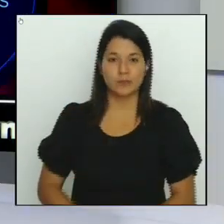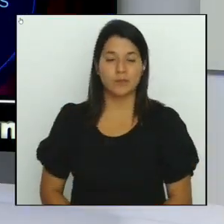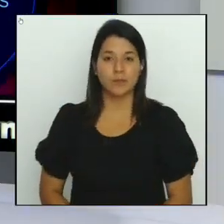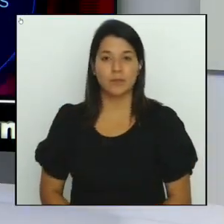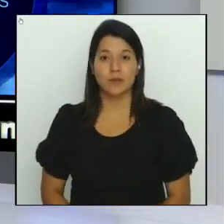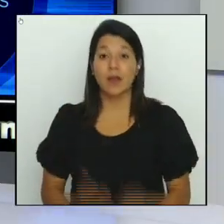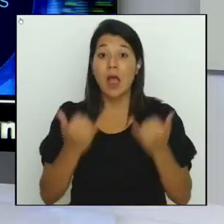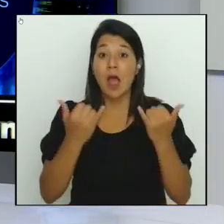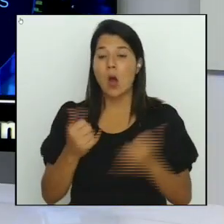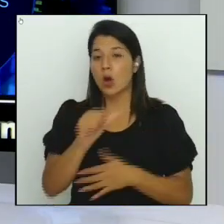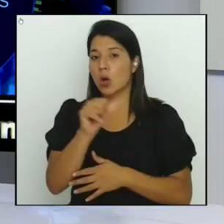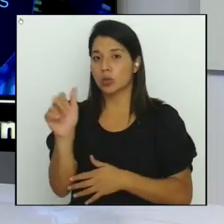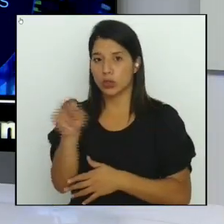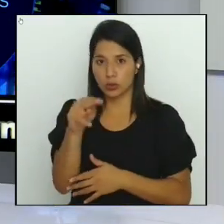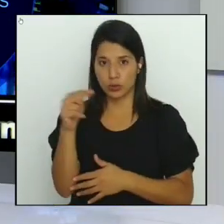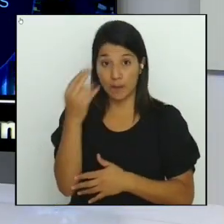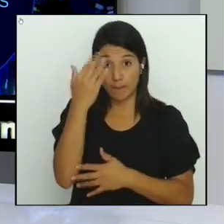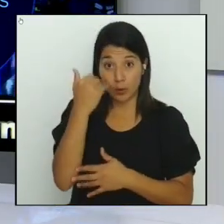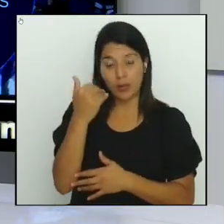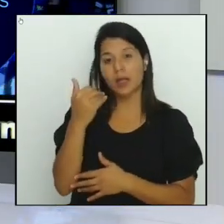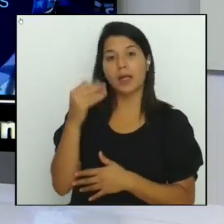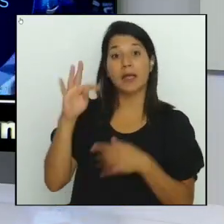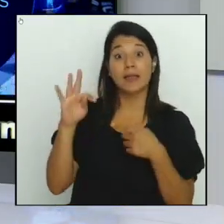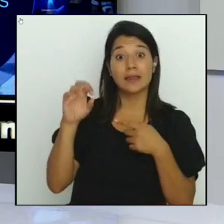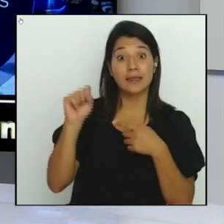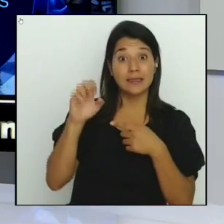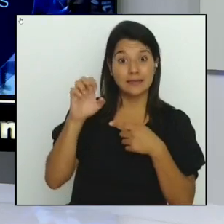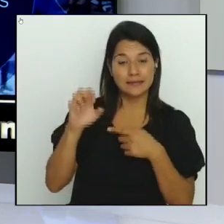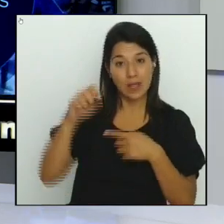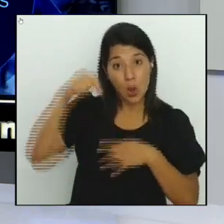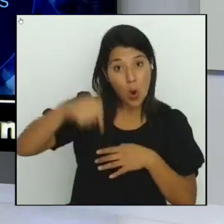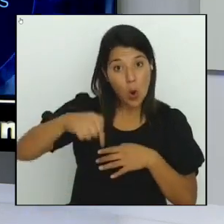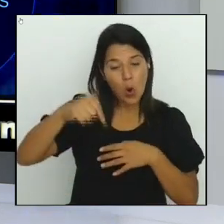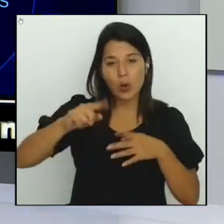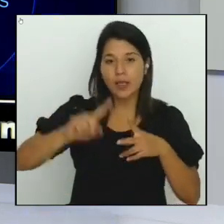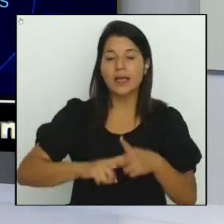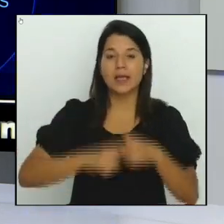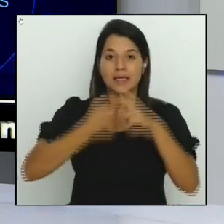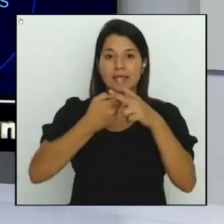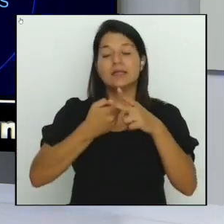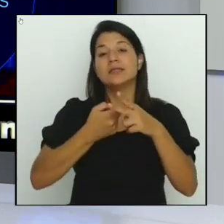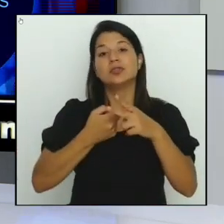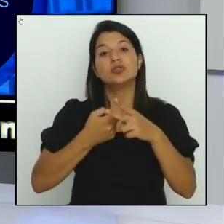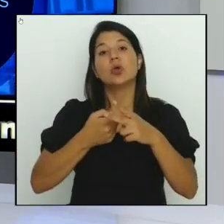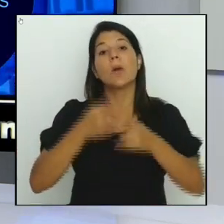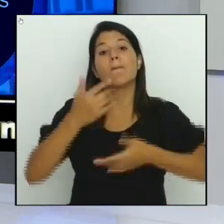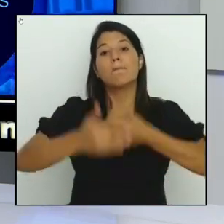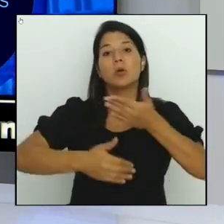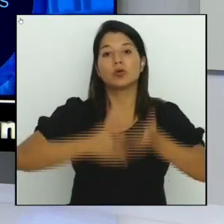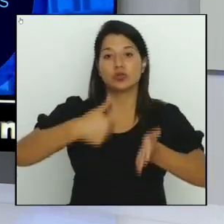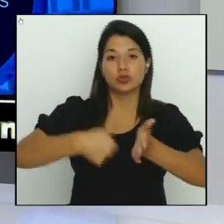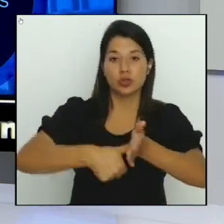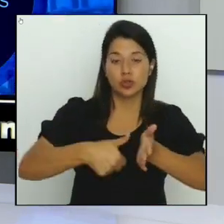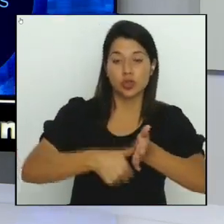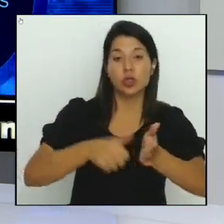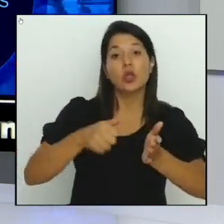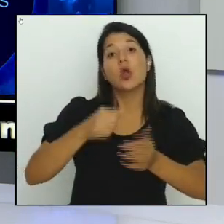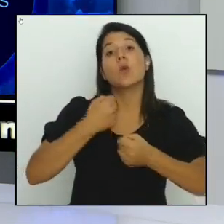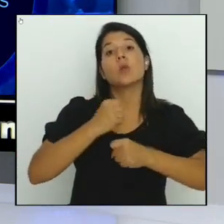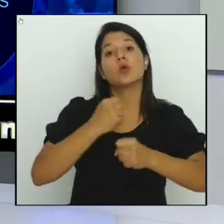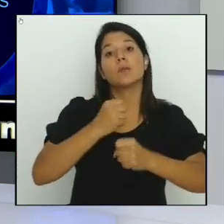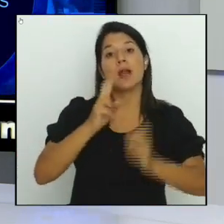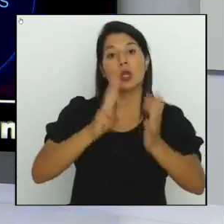noticias. Así es que el Tribunal Supremo de Elecciones dio el banderazo de salida para las elecciones municipales del 2024. Se espera que